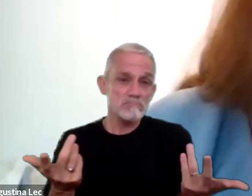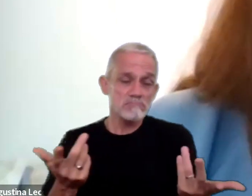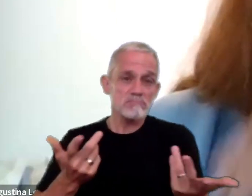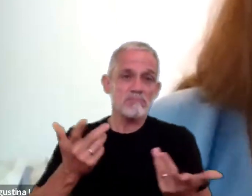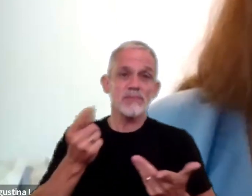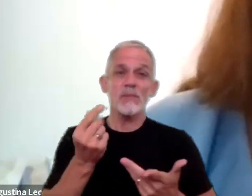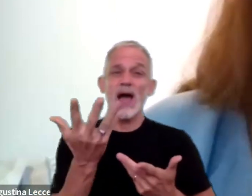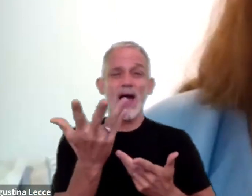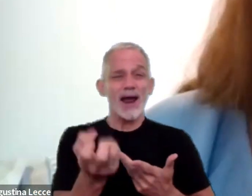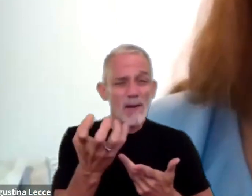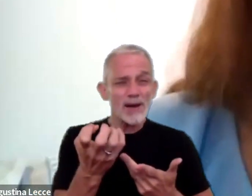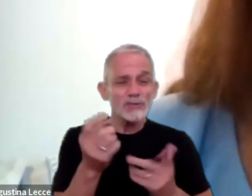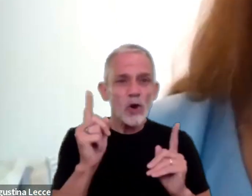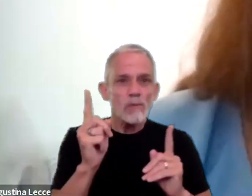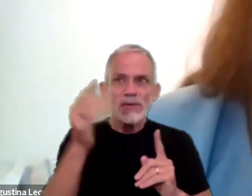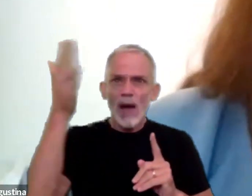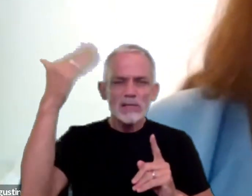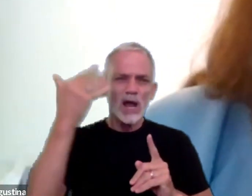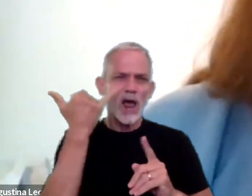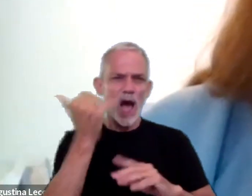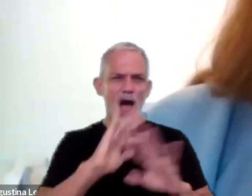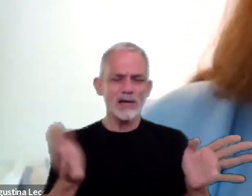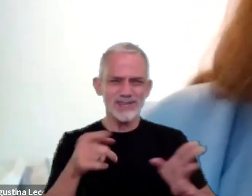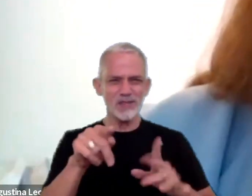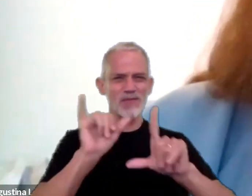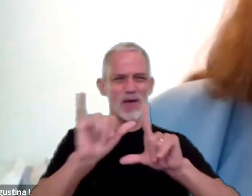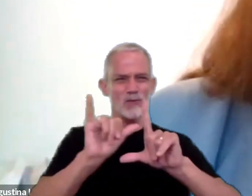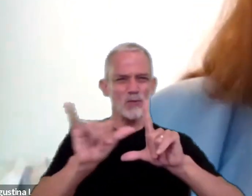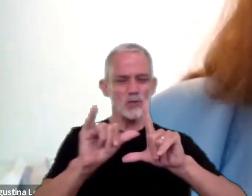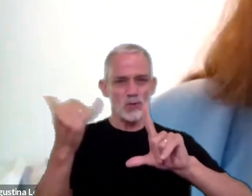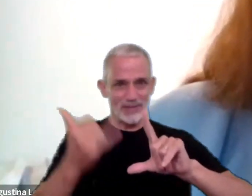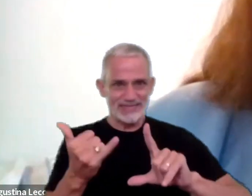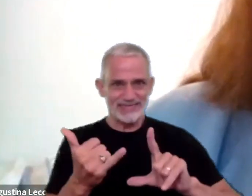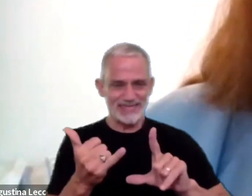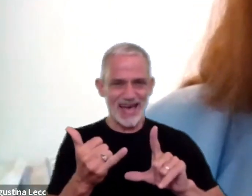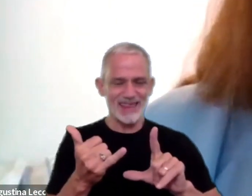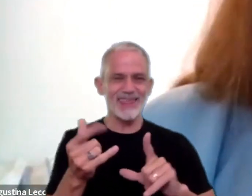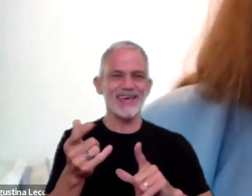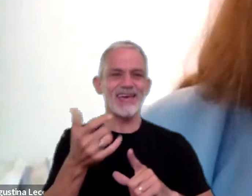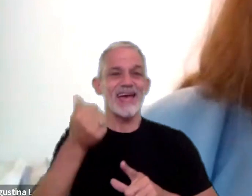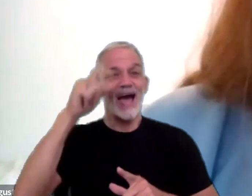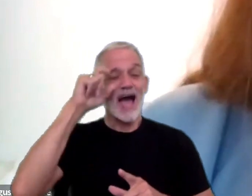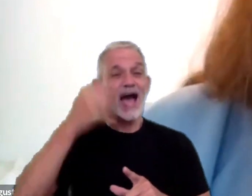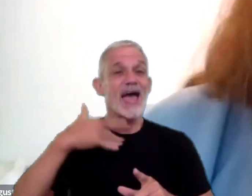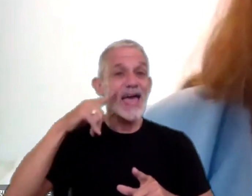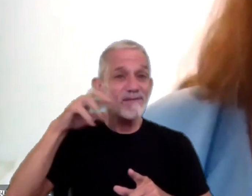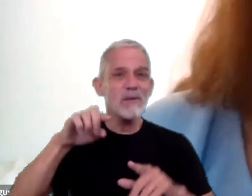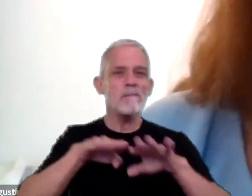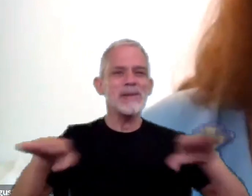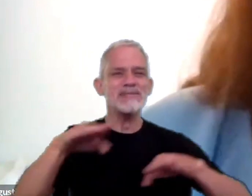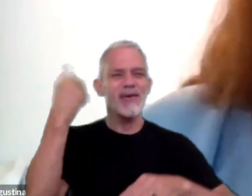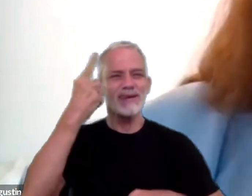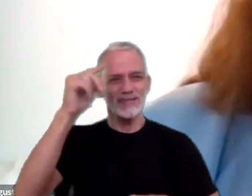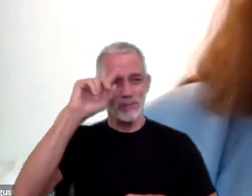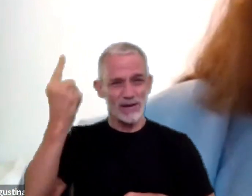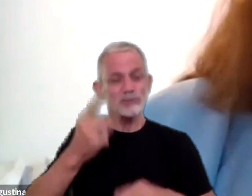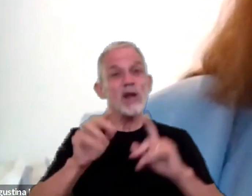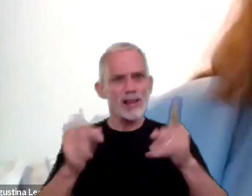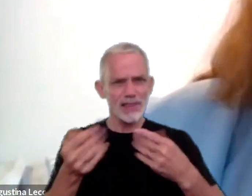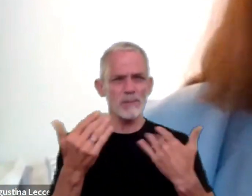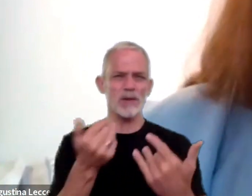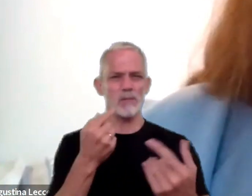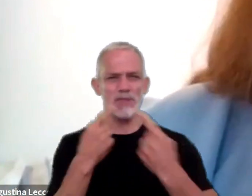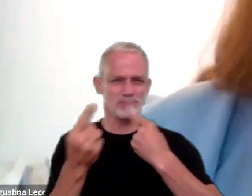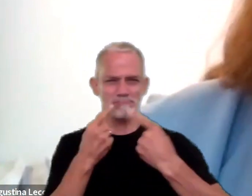grabación misma de la charla. Ustedes ya saben que en el canal de YouTube de que tiene Mesa Directiva Nacional, también lo pueden consultar.